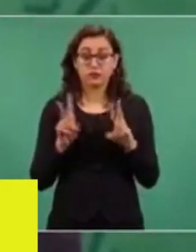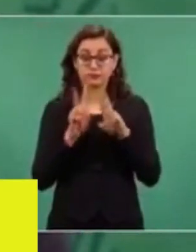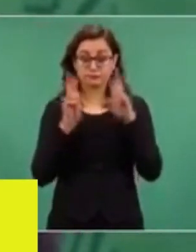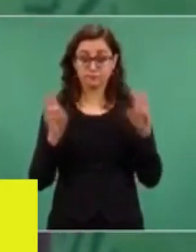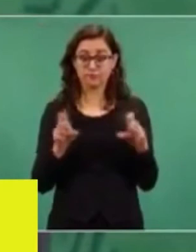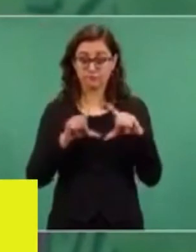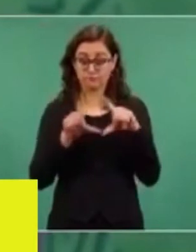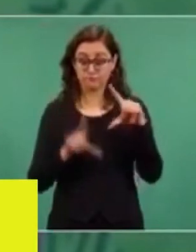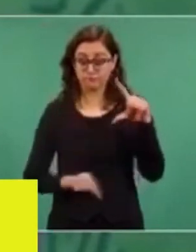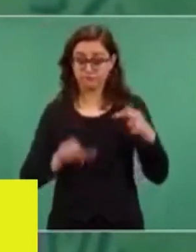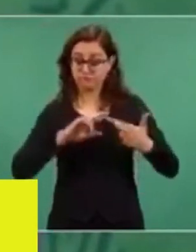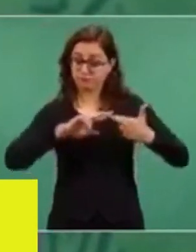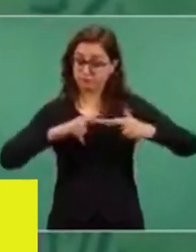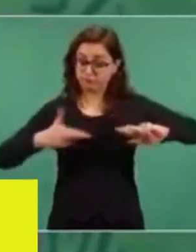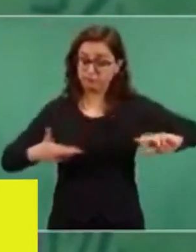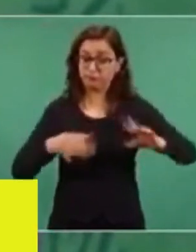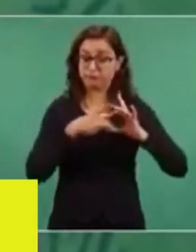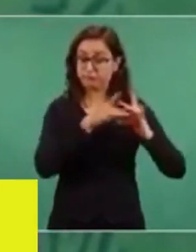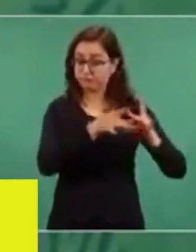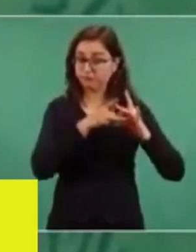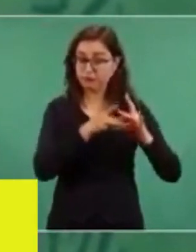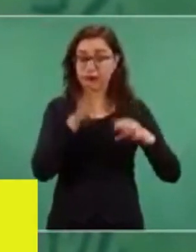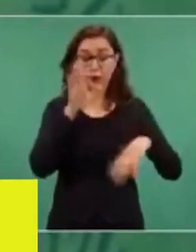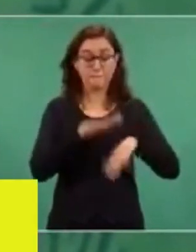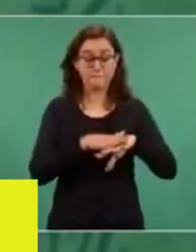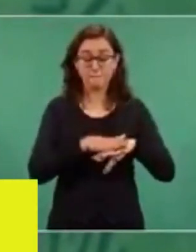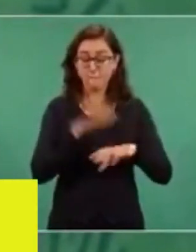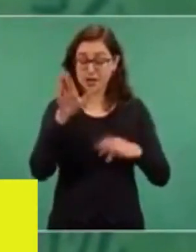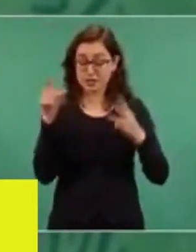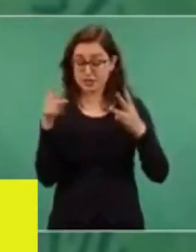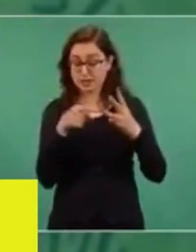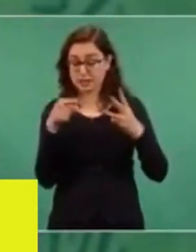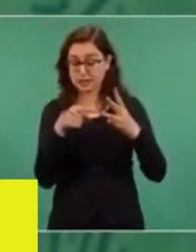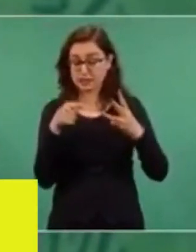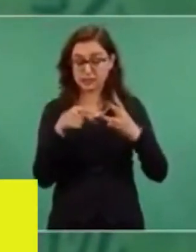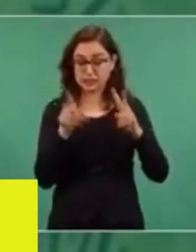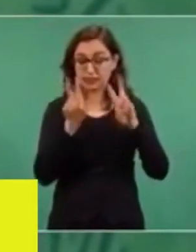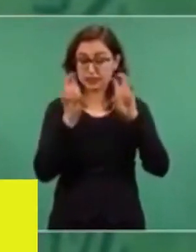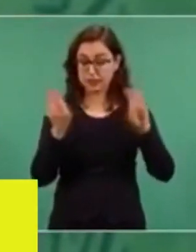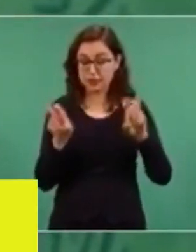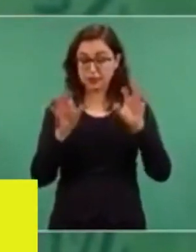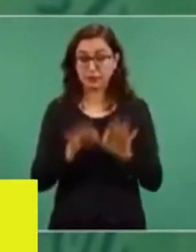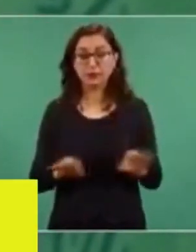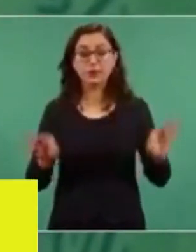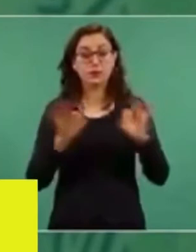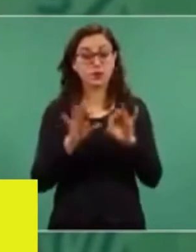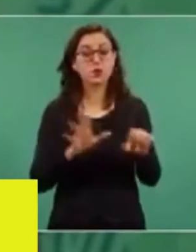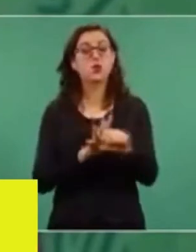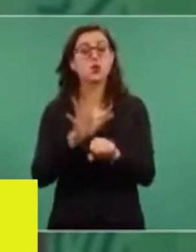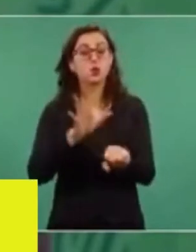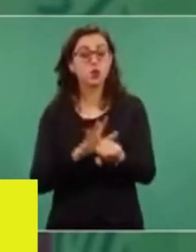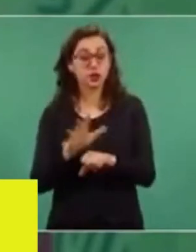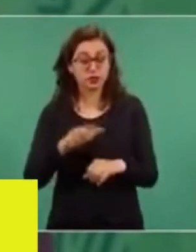es el plan